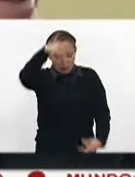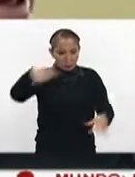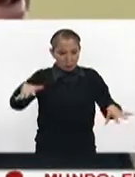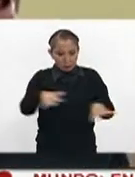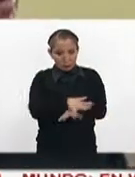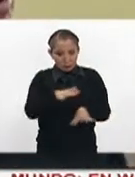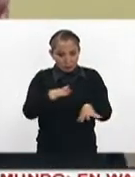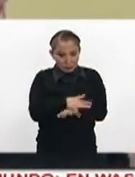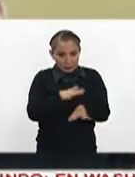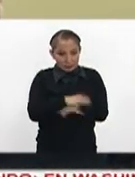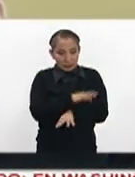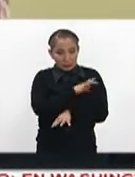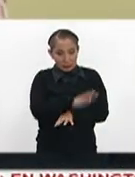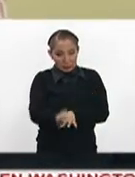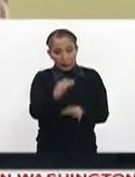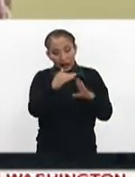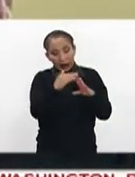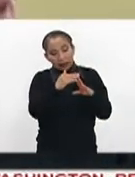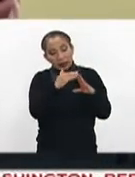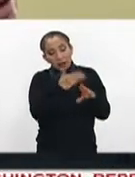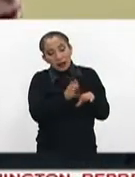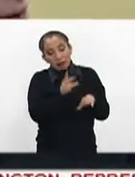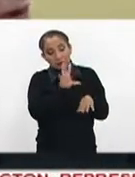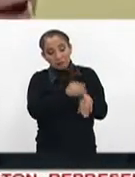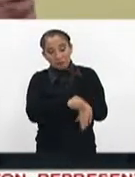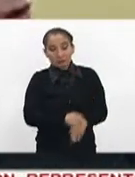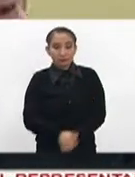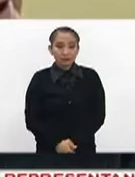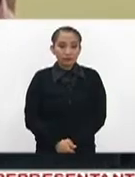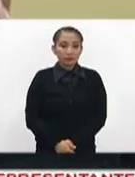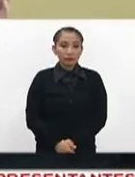poder en la Casa Blanca lo permitieron.